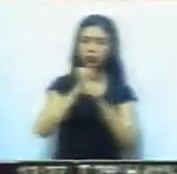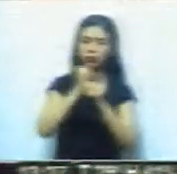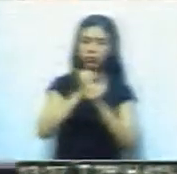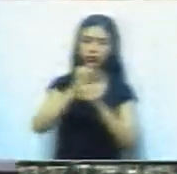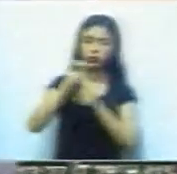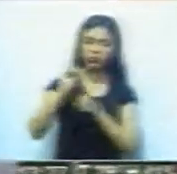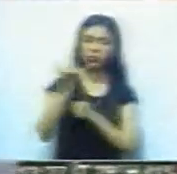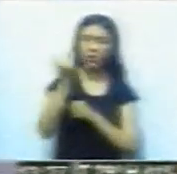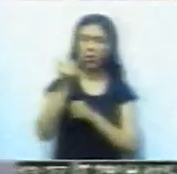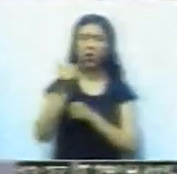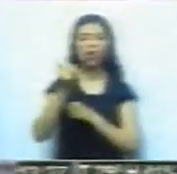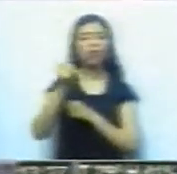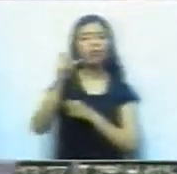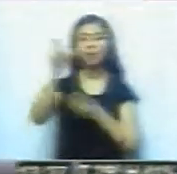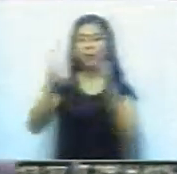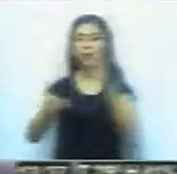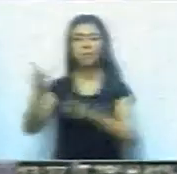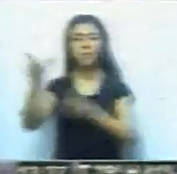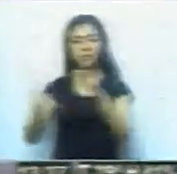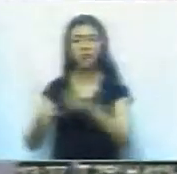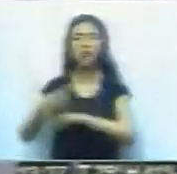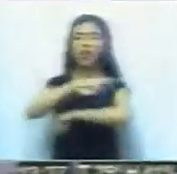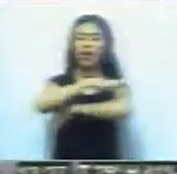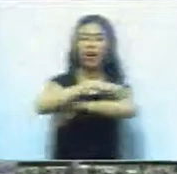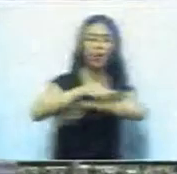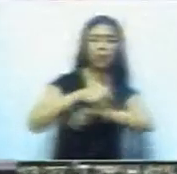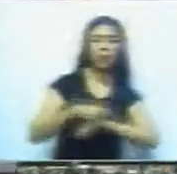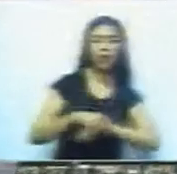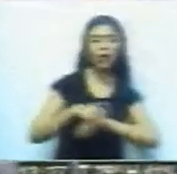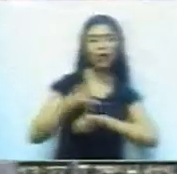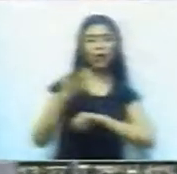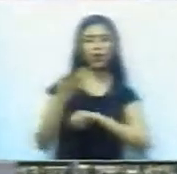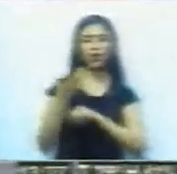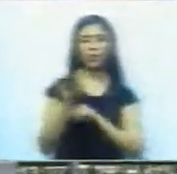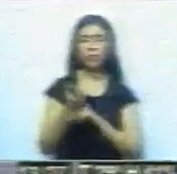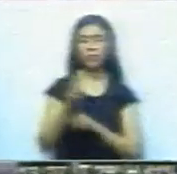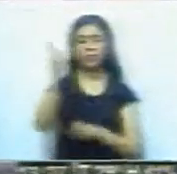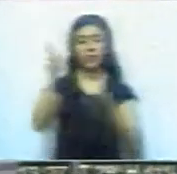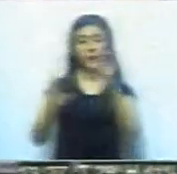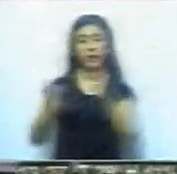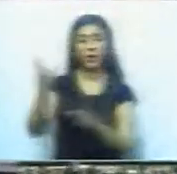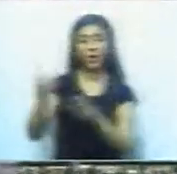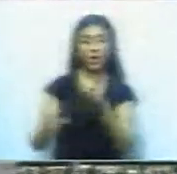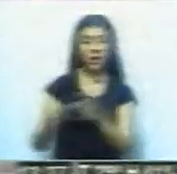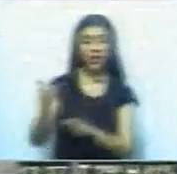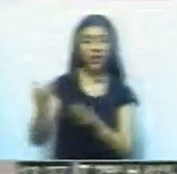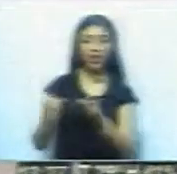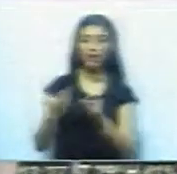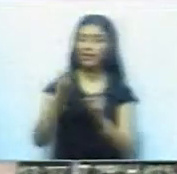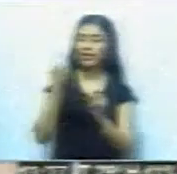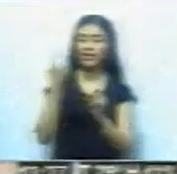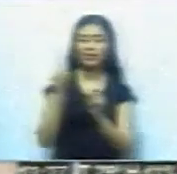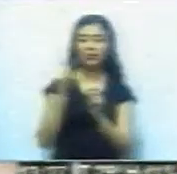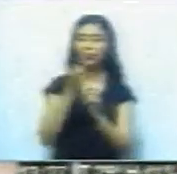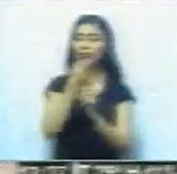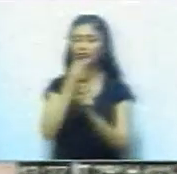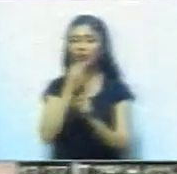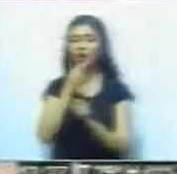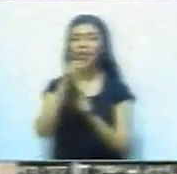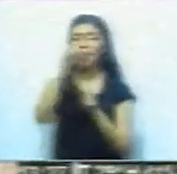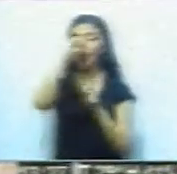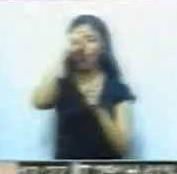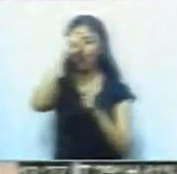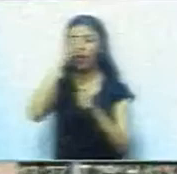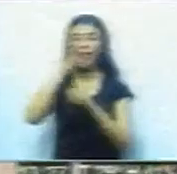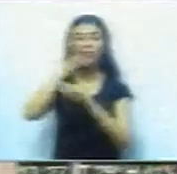de los que menos tienen, de aquellos que no pueden cubrir ni siquiera las necesidades básicas y vamos a